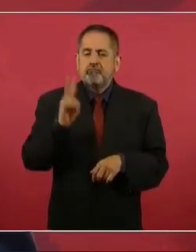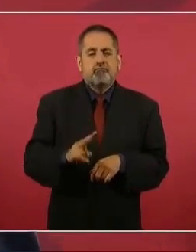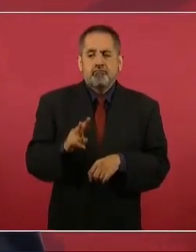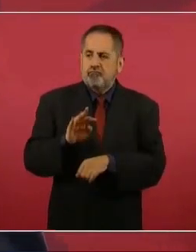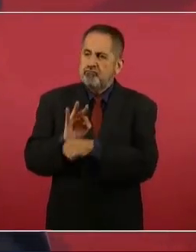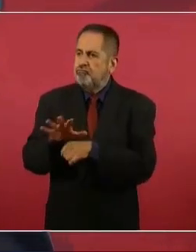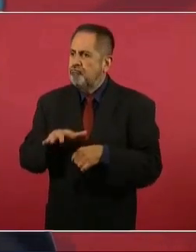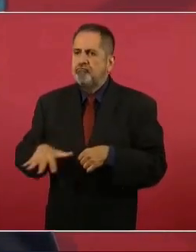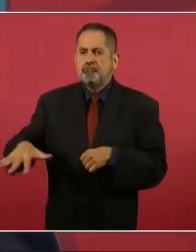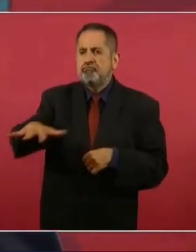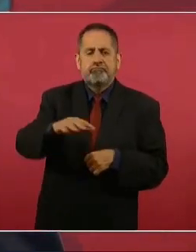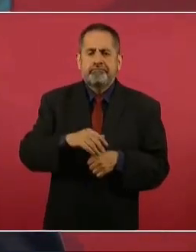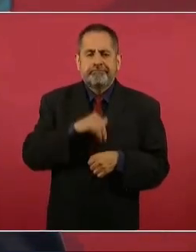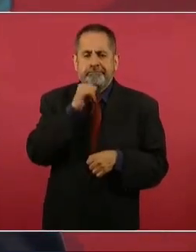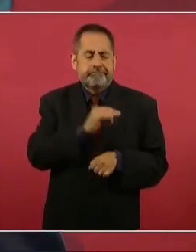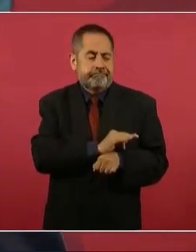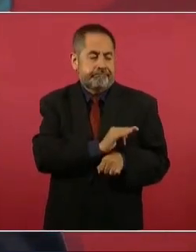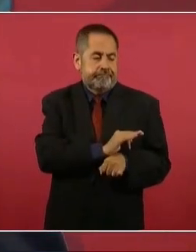creados.